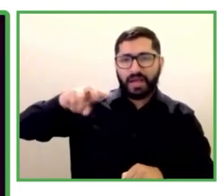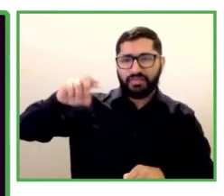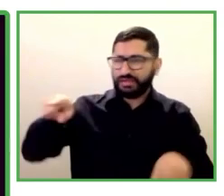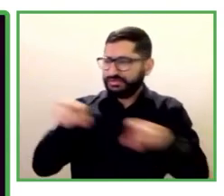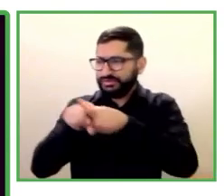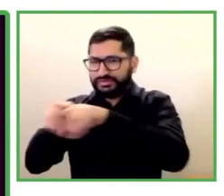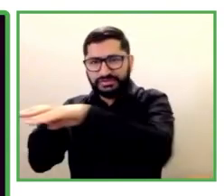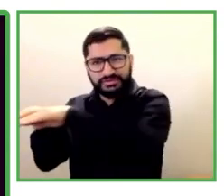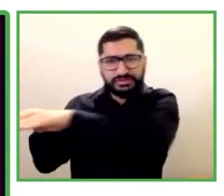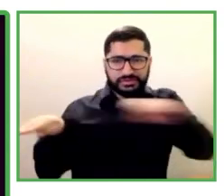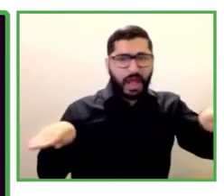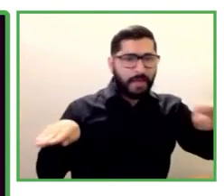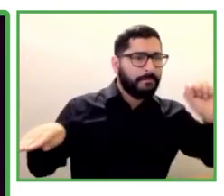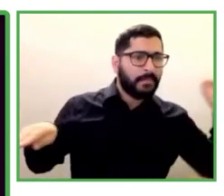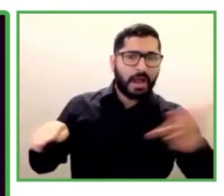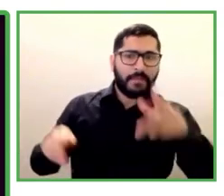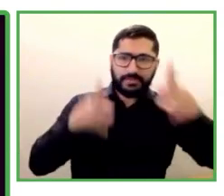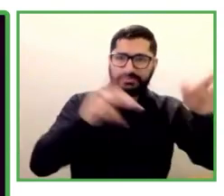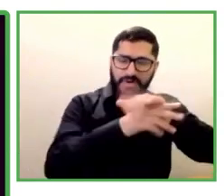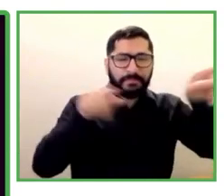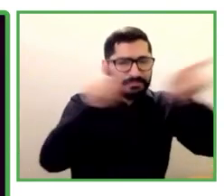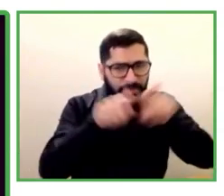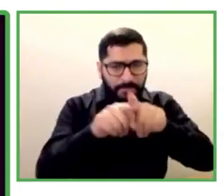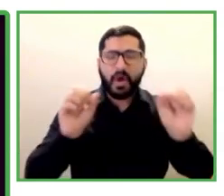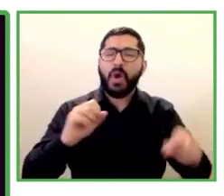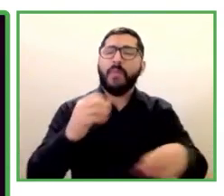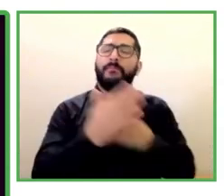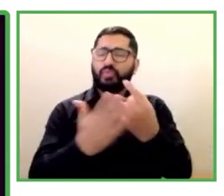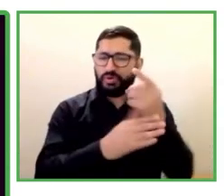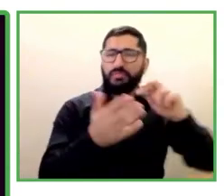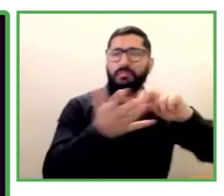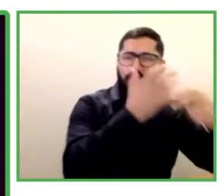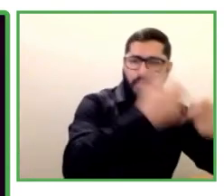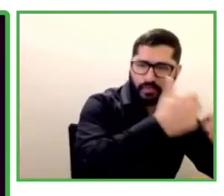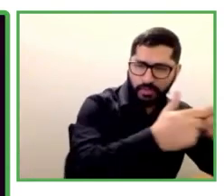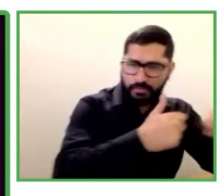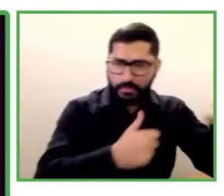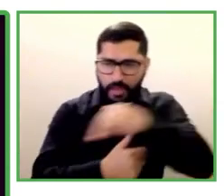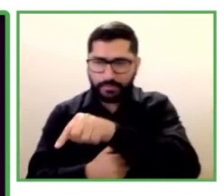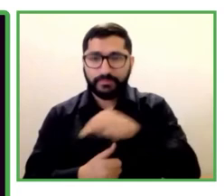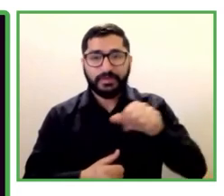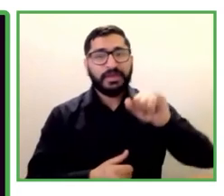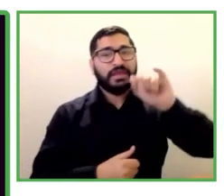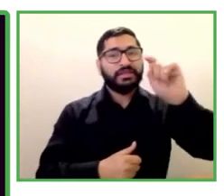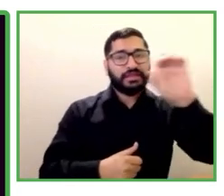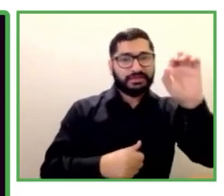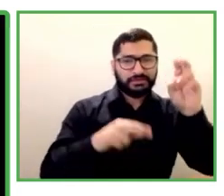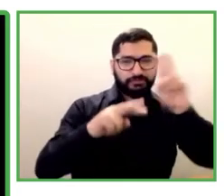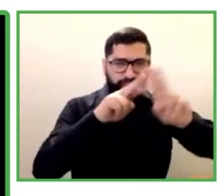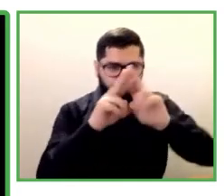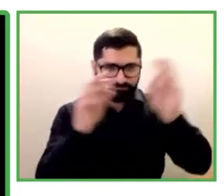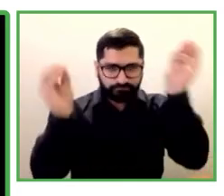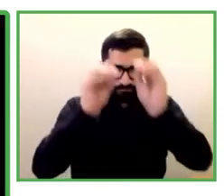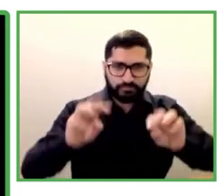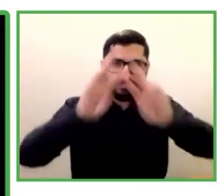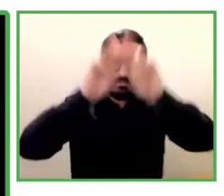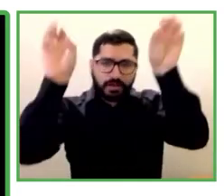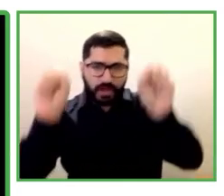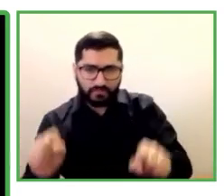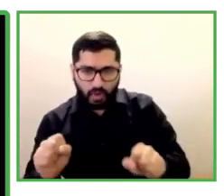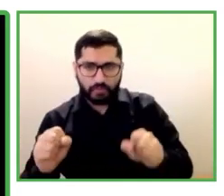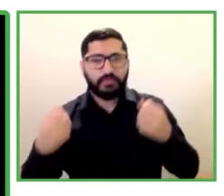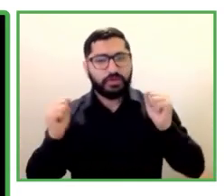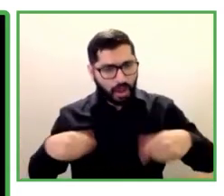el mismo problema. Igalite desarrolló una tecnología para poder desatar, liberar todo el potencial humano, dejando atrás